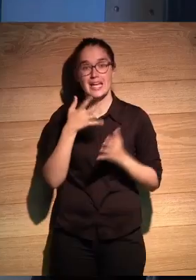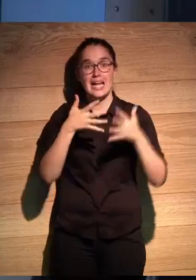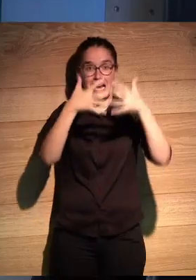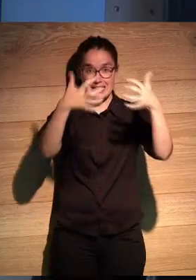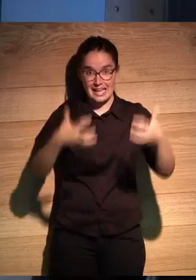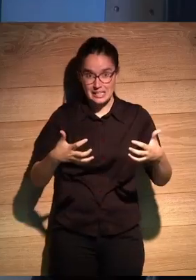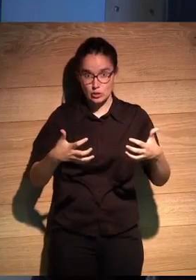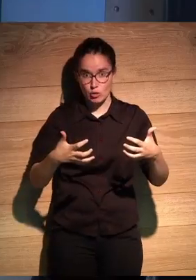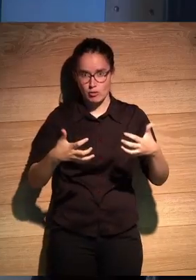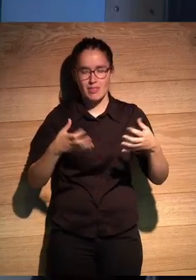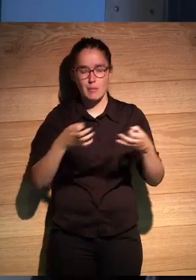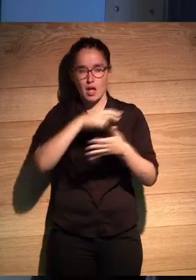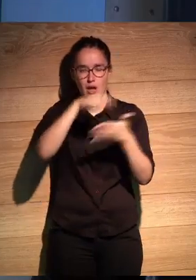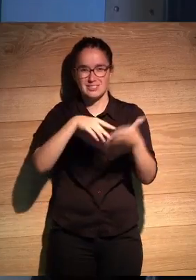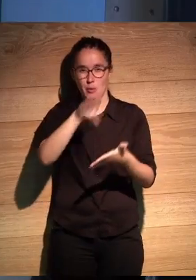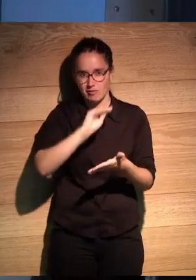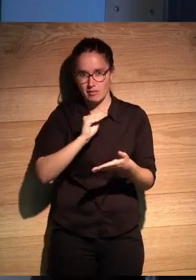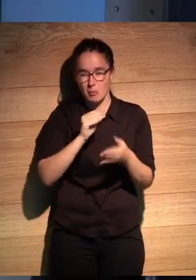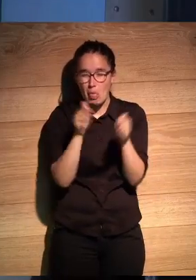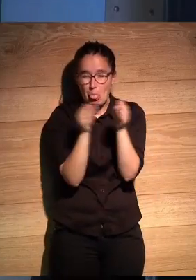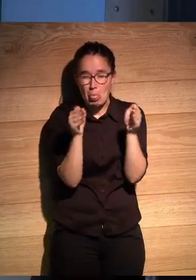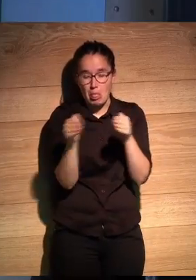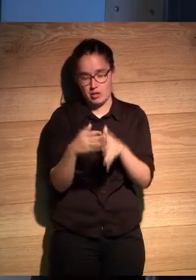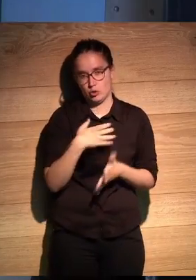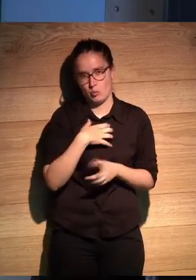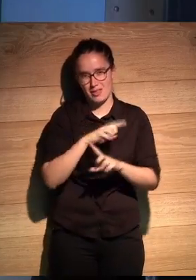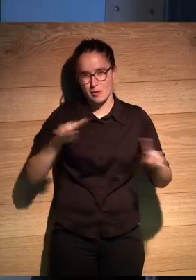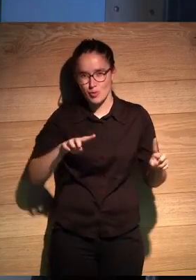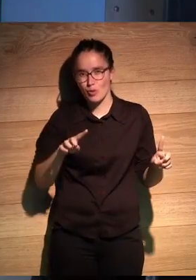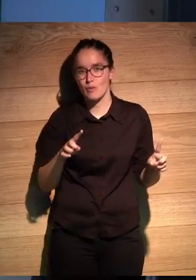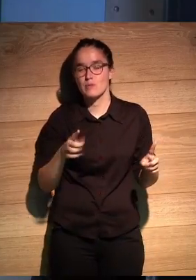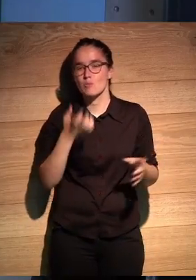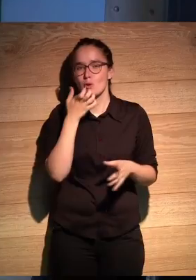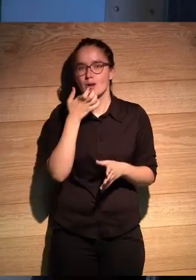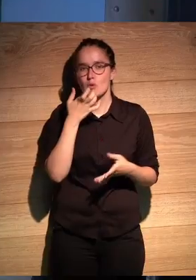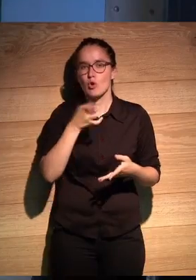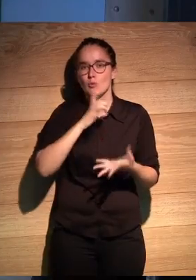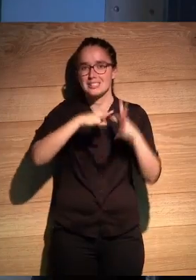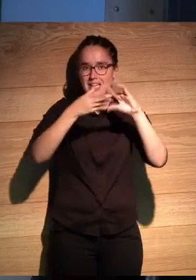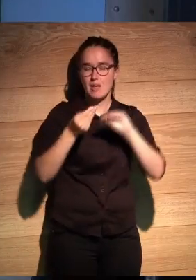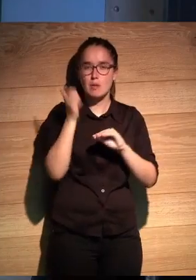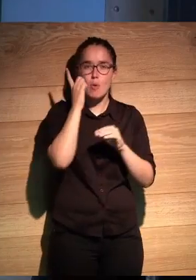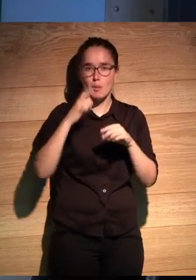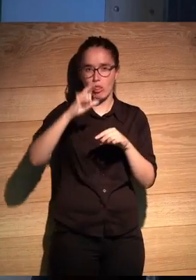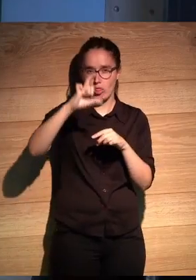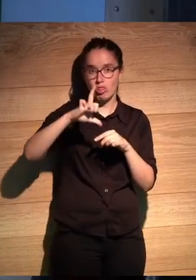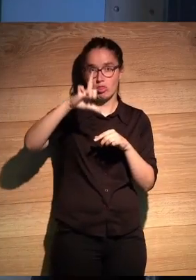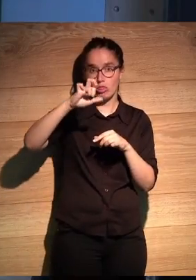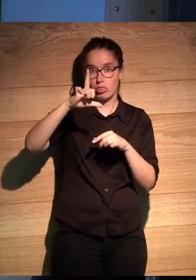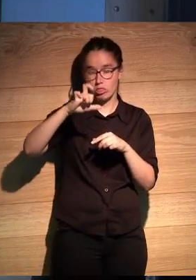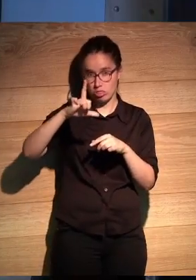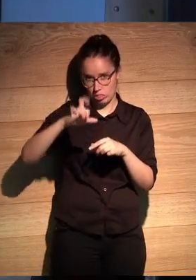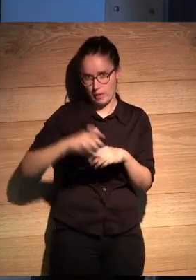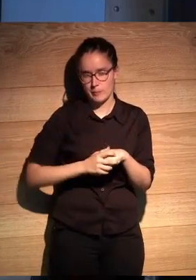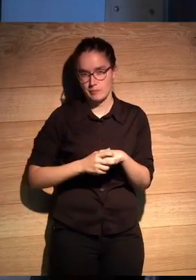texto aparte de corto tenía que ser legible, no podíamos abusar y hacerlo demasiado pequeño. O, por ejemplo, el cómo se adaptaría a diferentes tamaños de pantalla, lo que llamamos responsive